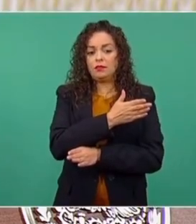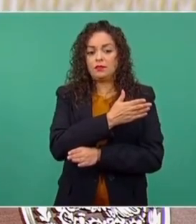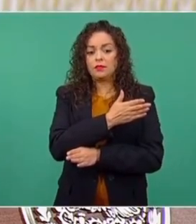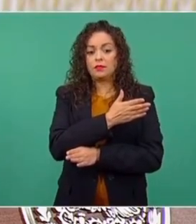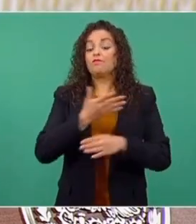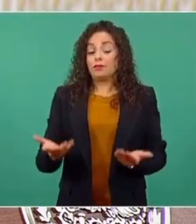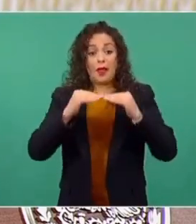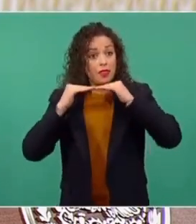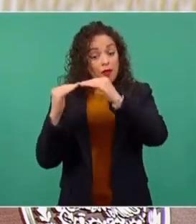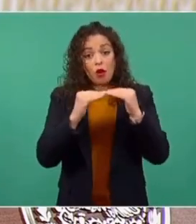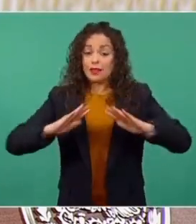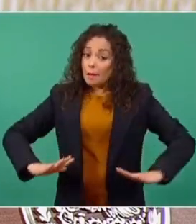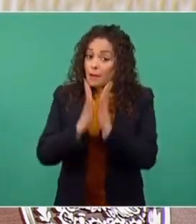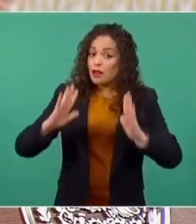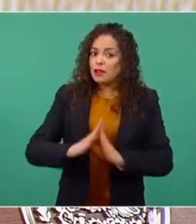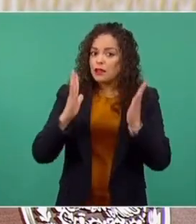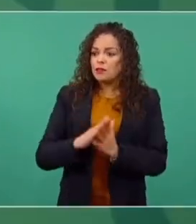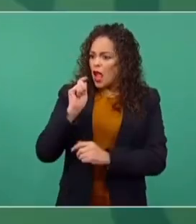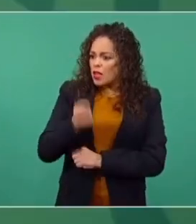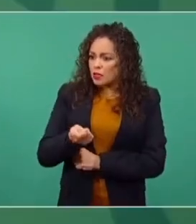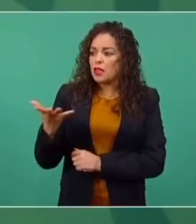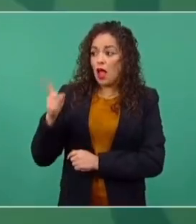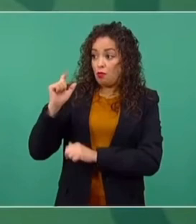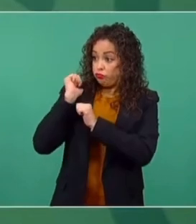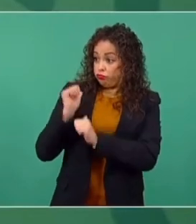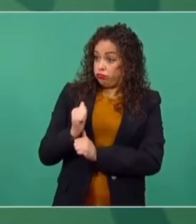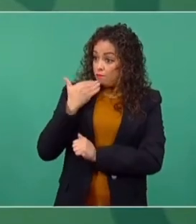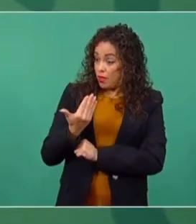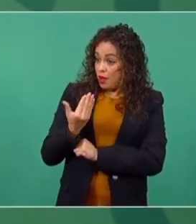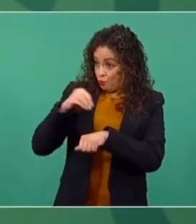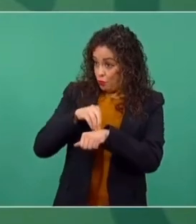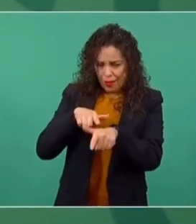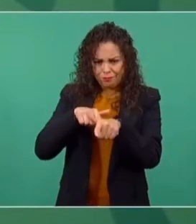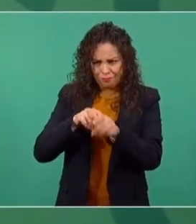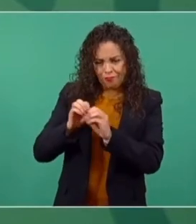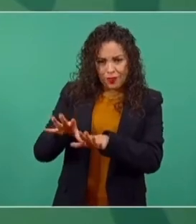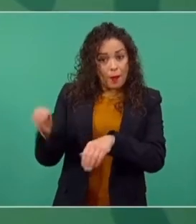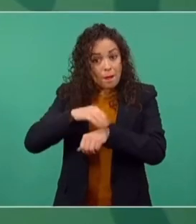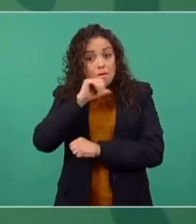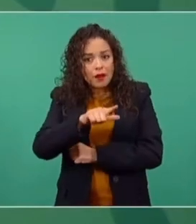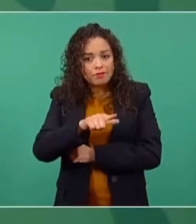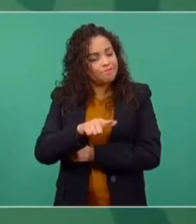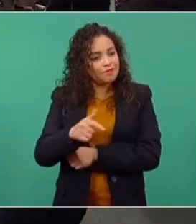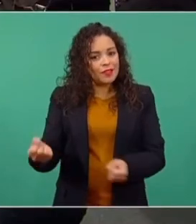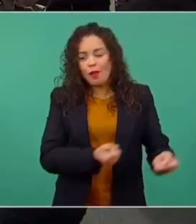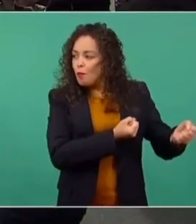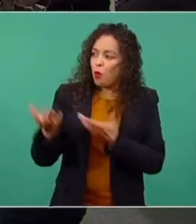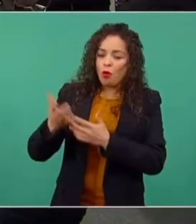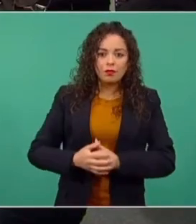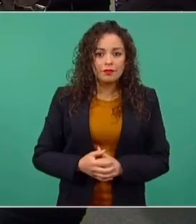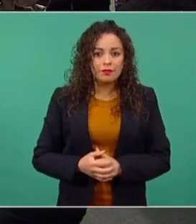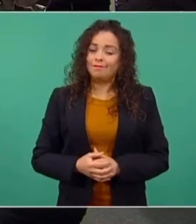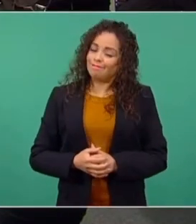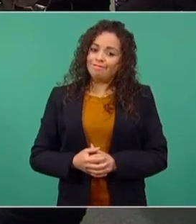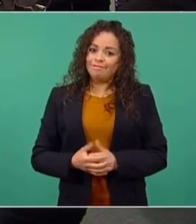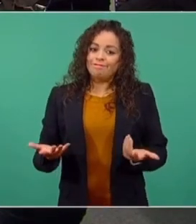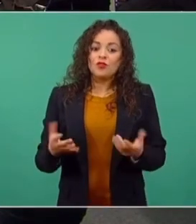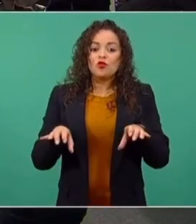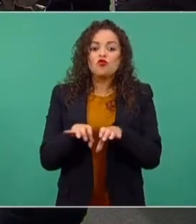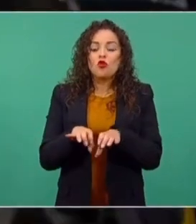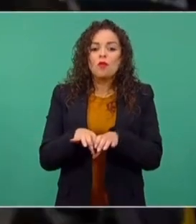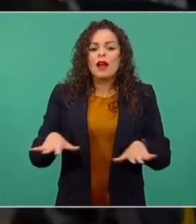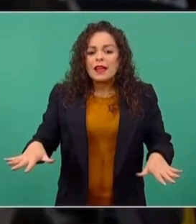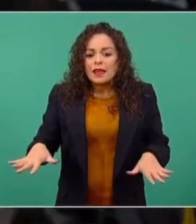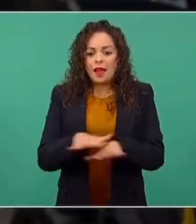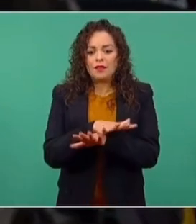Entonces, la democracia participativa es que si la autoridad se porta bien, sigue, se porta mal. Para afuera. Entonces, ¿cómo modifican